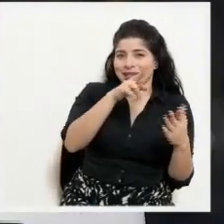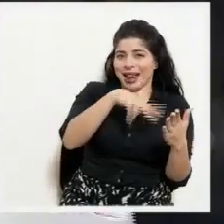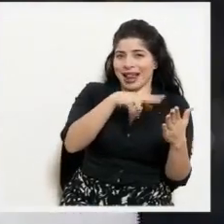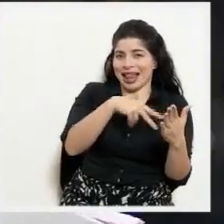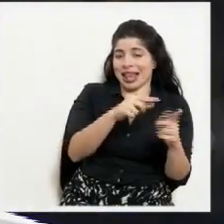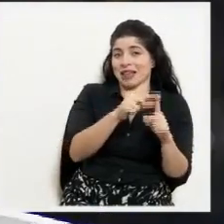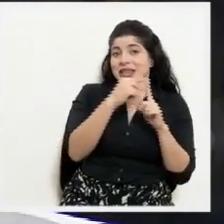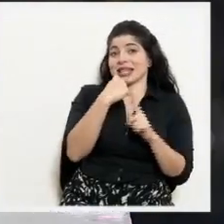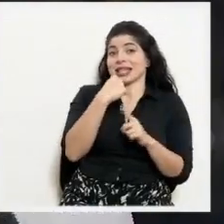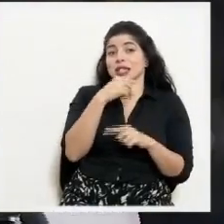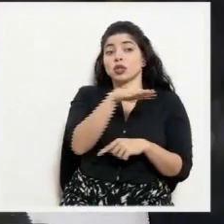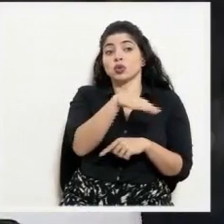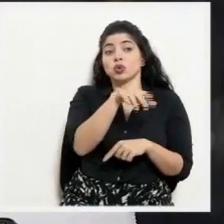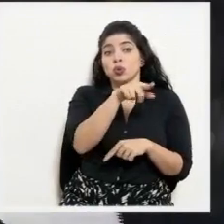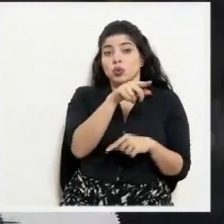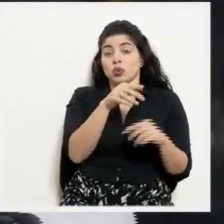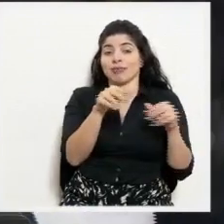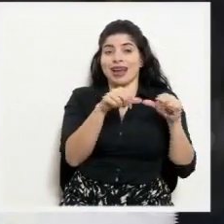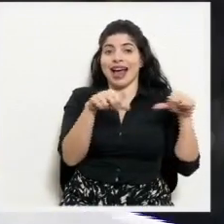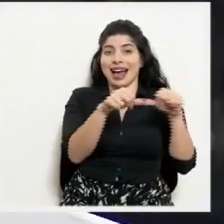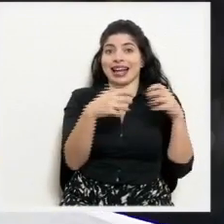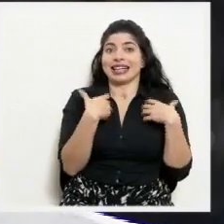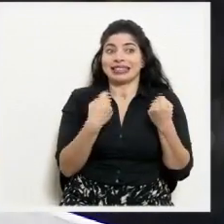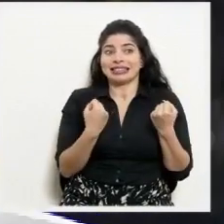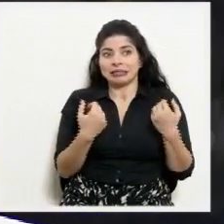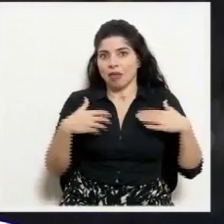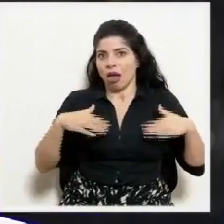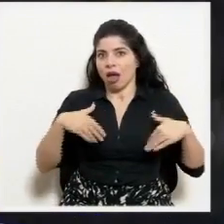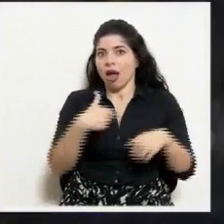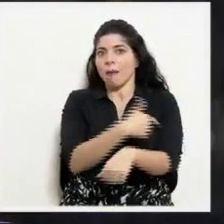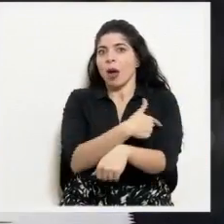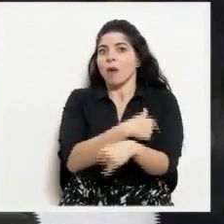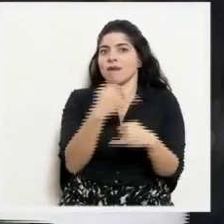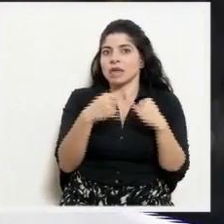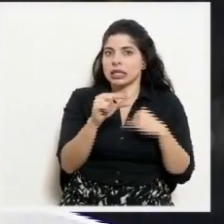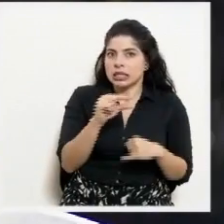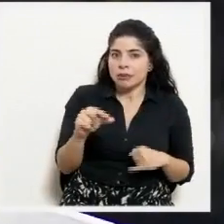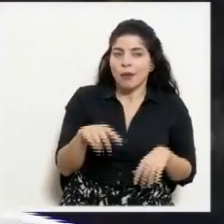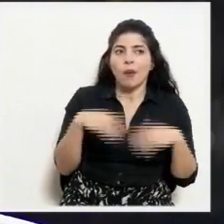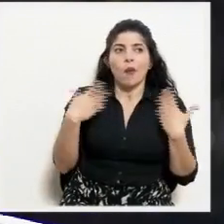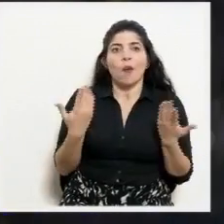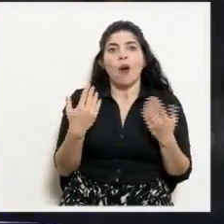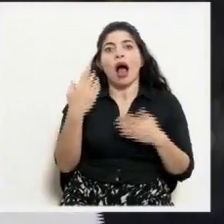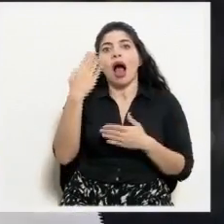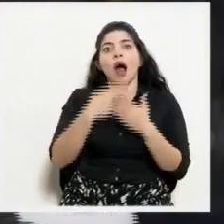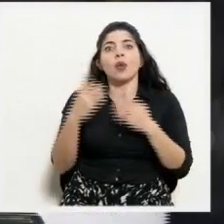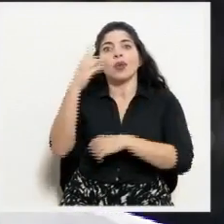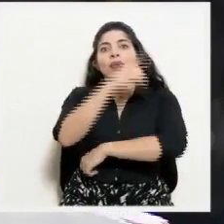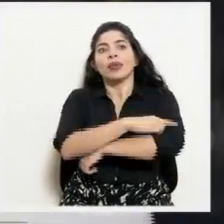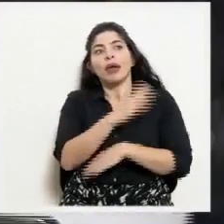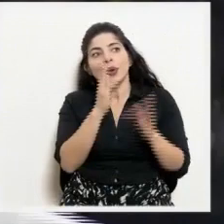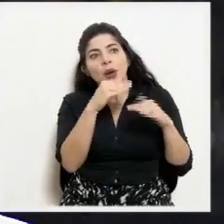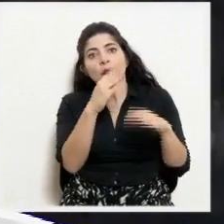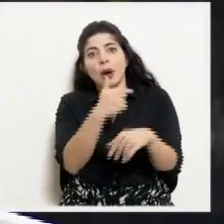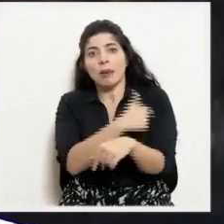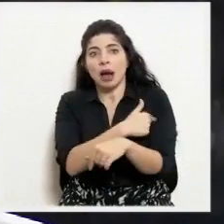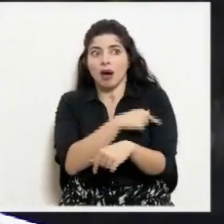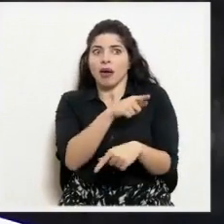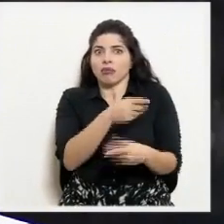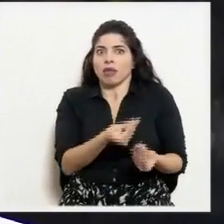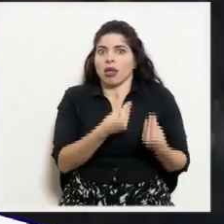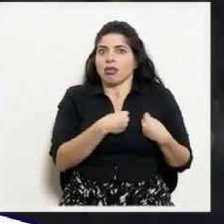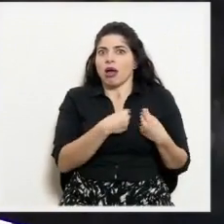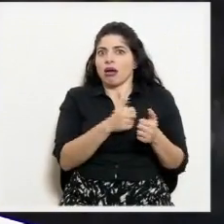dicho que, bueno, que en sus áreas de salud a veces no se vacuna los fines de semana, no se vacunan varios días. ¿Esto puede generar atrasos